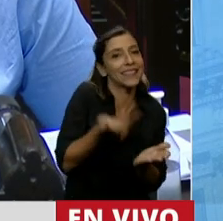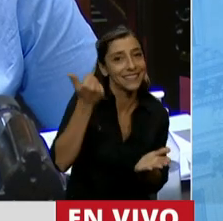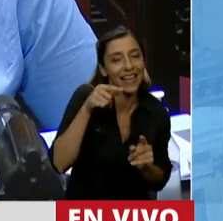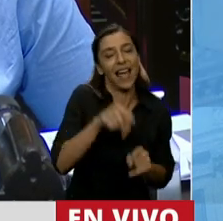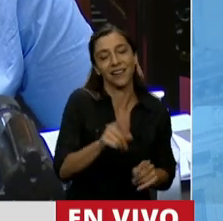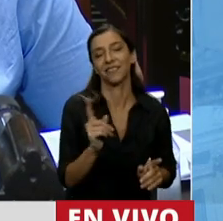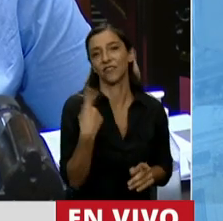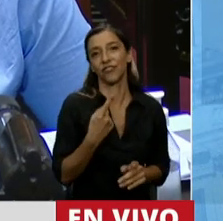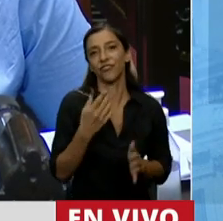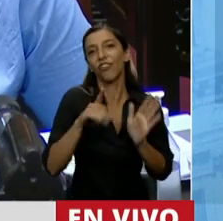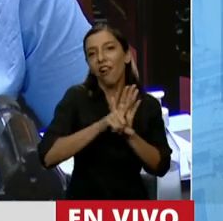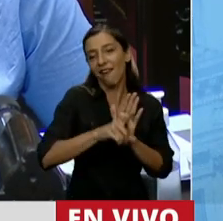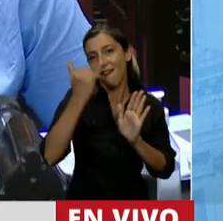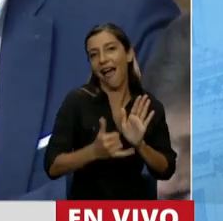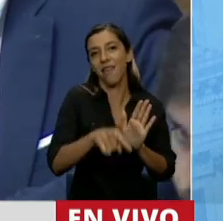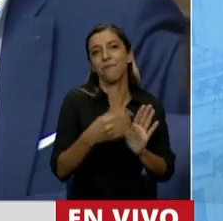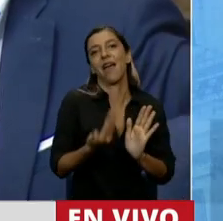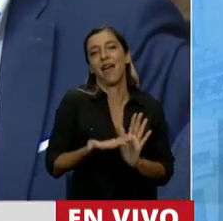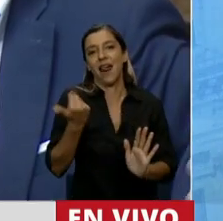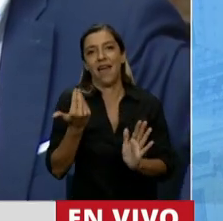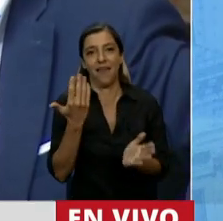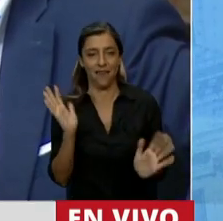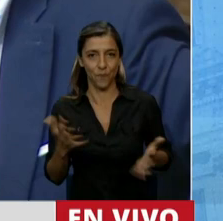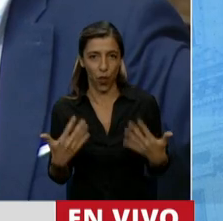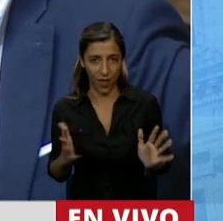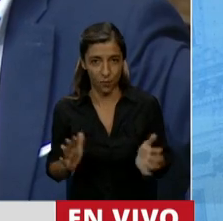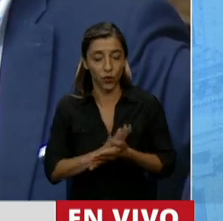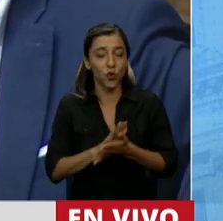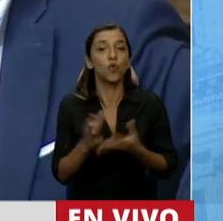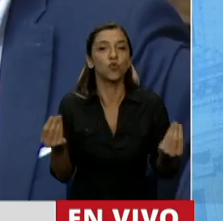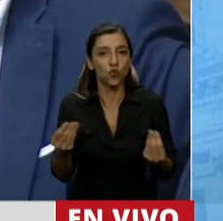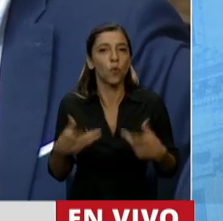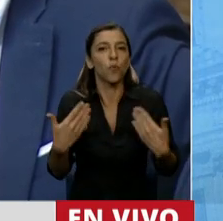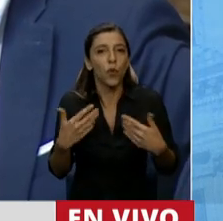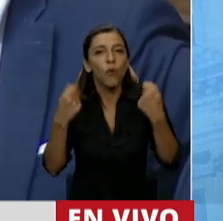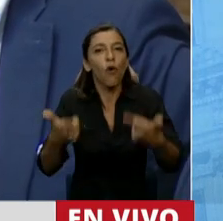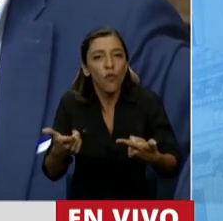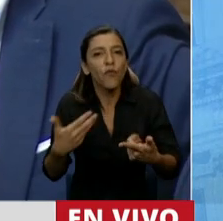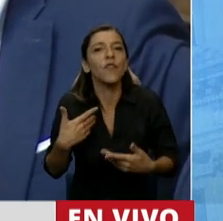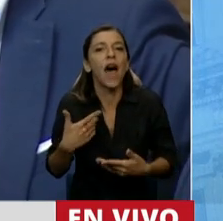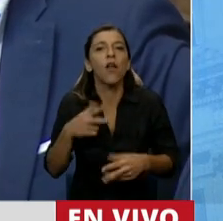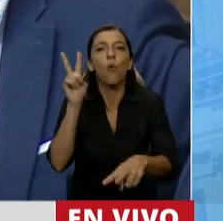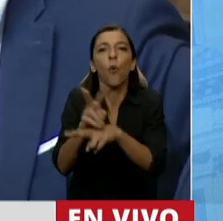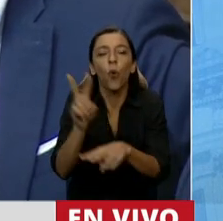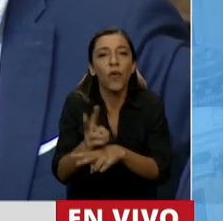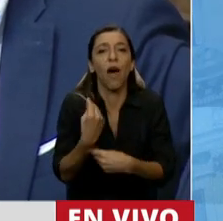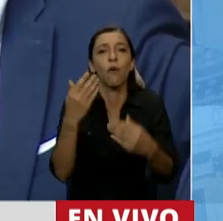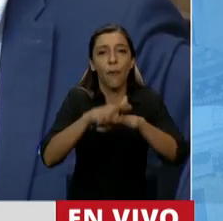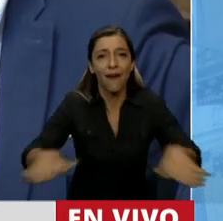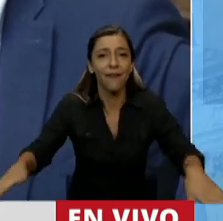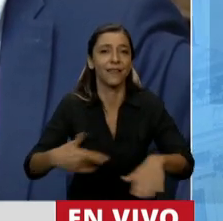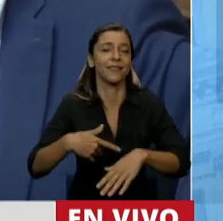contundentemente plantea cuando dice para mantener su salud sexual y reproductiva, las mujeres, niñas y